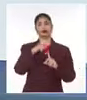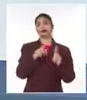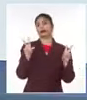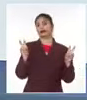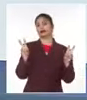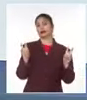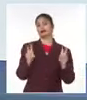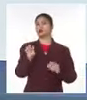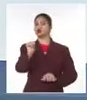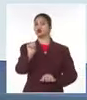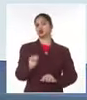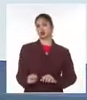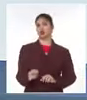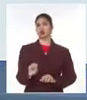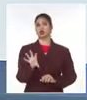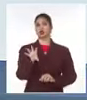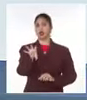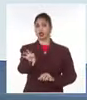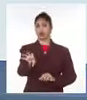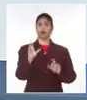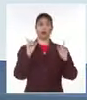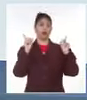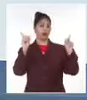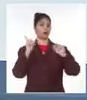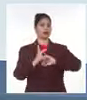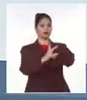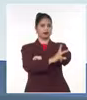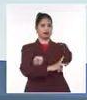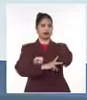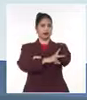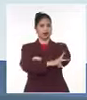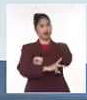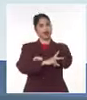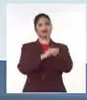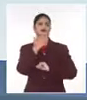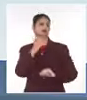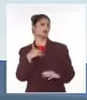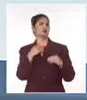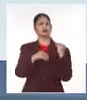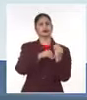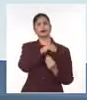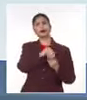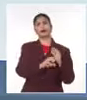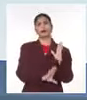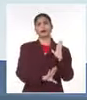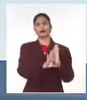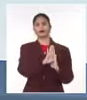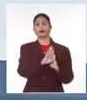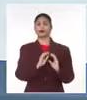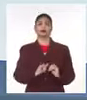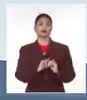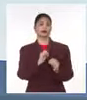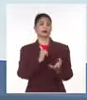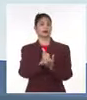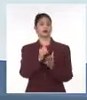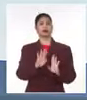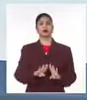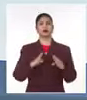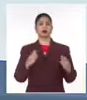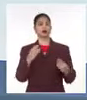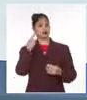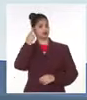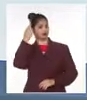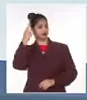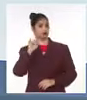sur en la reconfiguración geopolítica, los rumbos de la transición. Este miércoles, su panel inaugural se dedicó a los 65